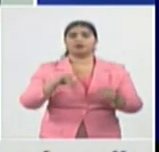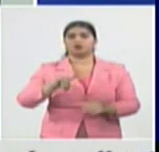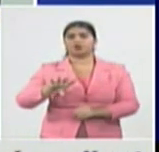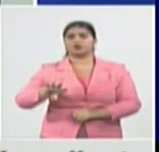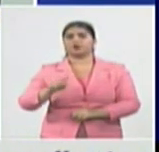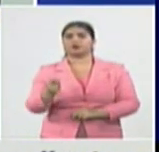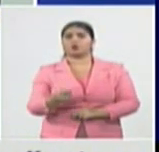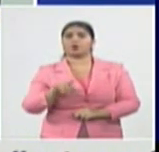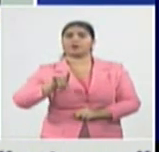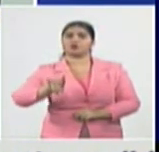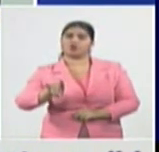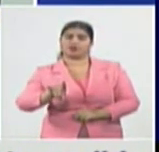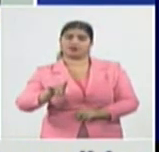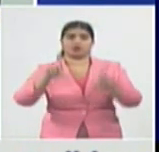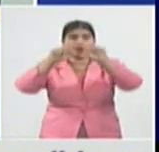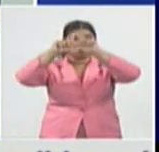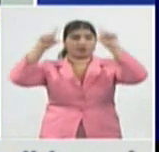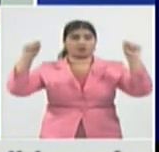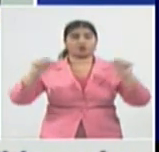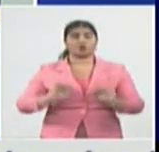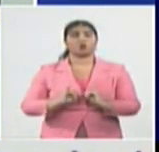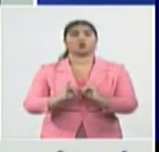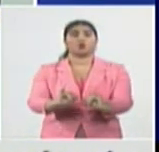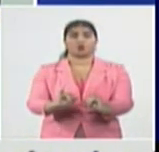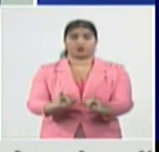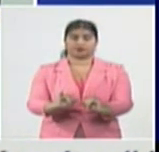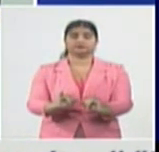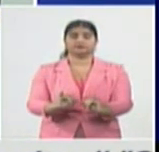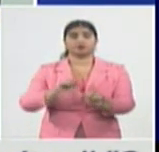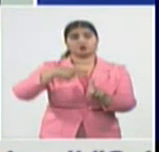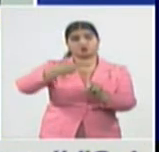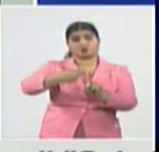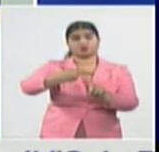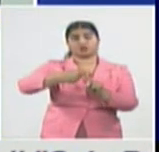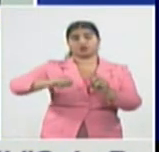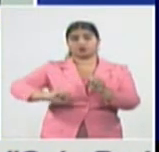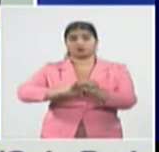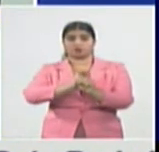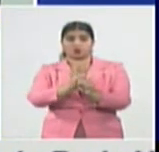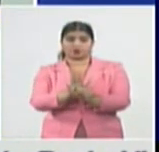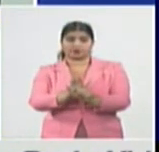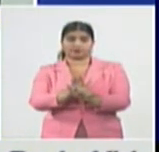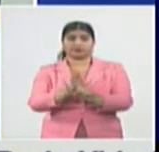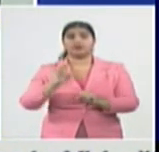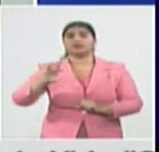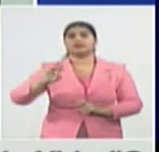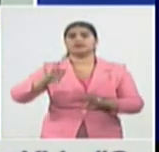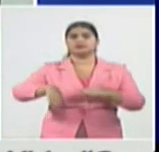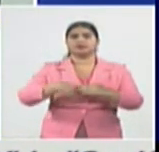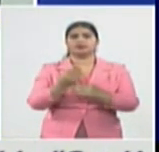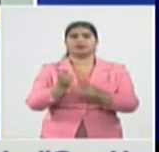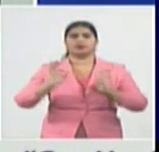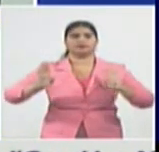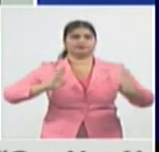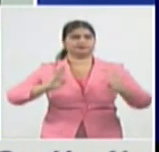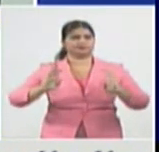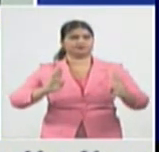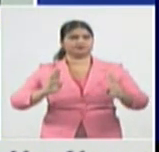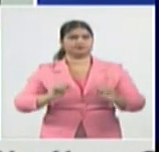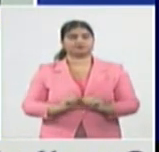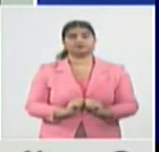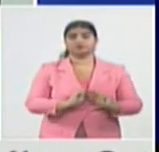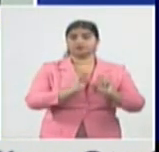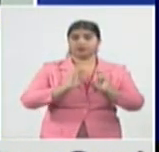100.000 habitantes, esta es tasa de incidencia de COVID-19 en los últimos 15 días, realmente